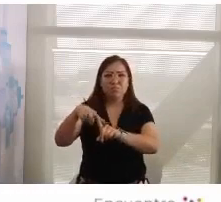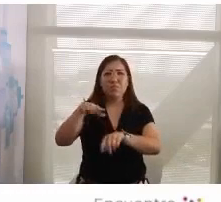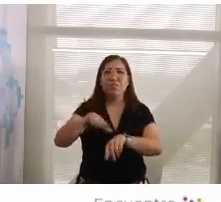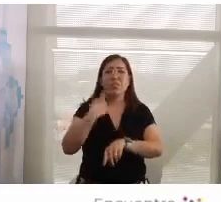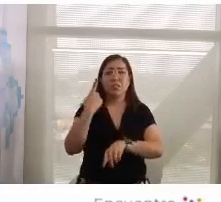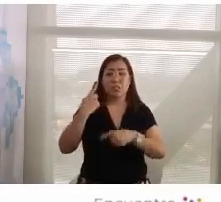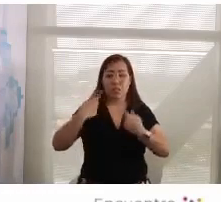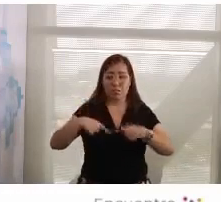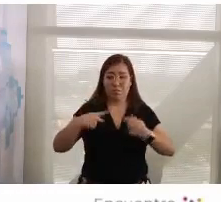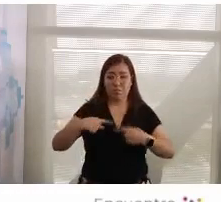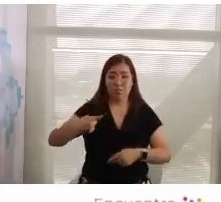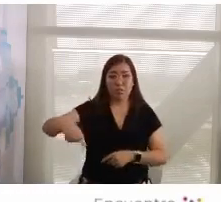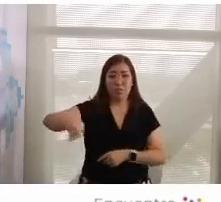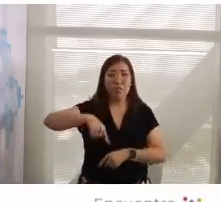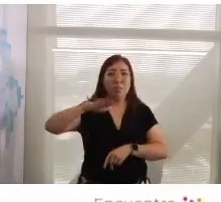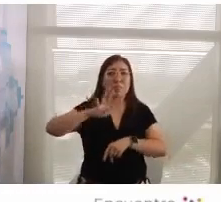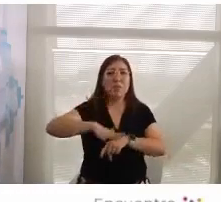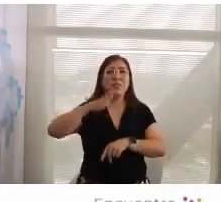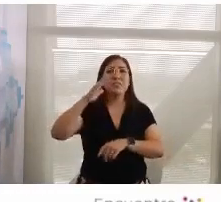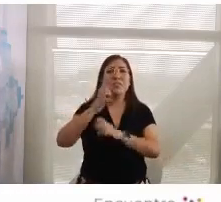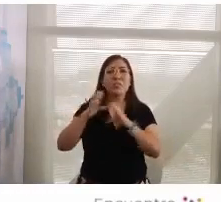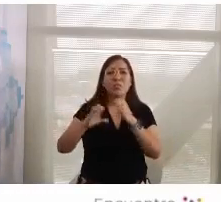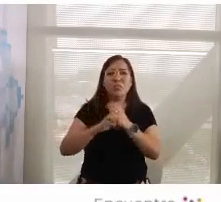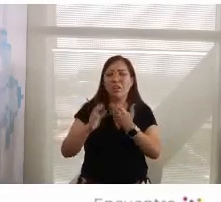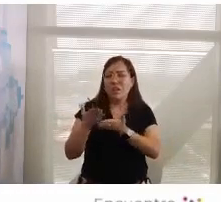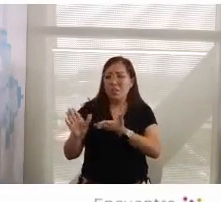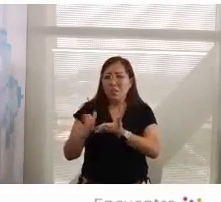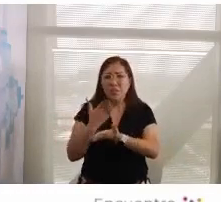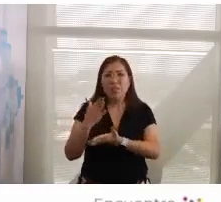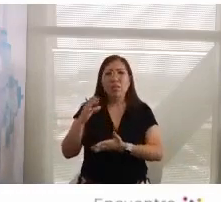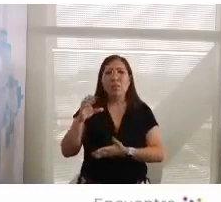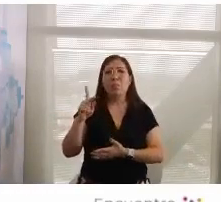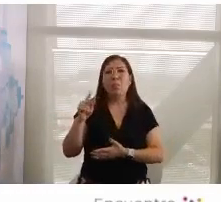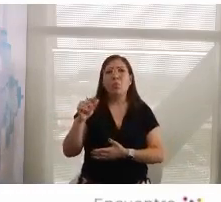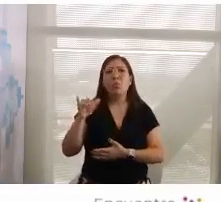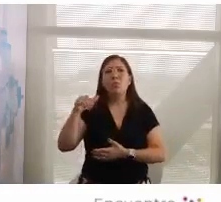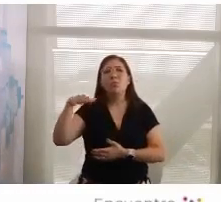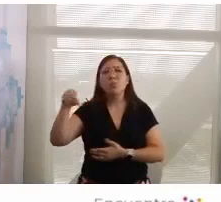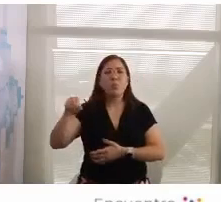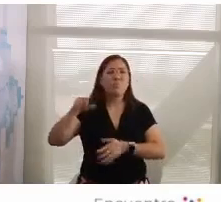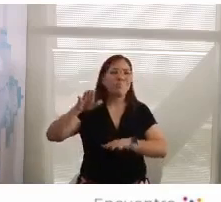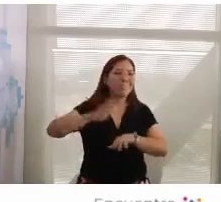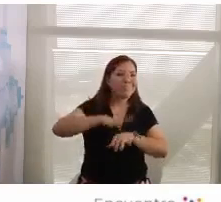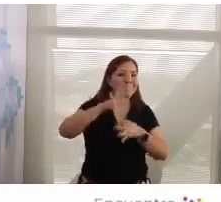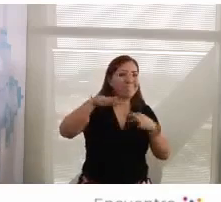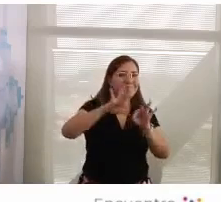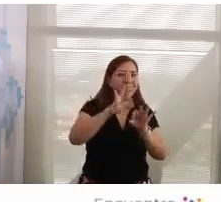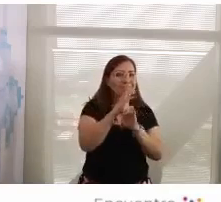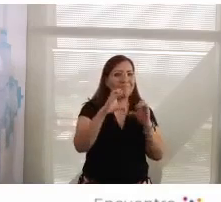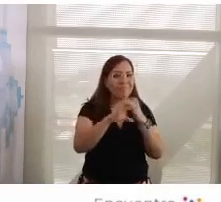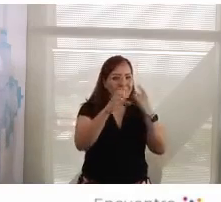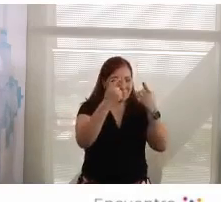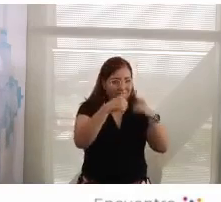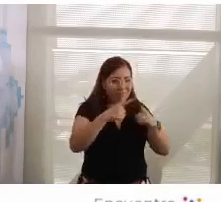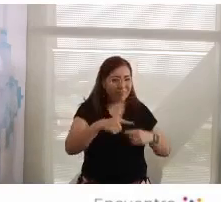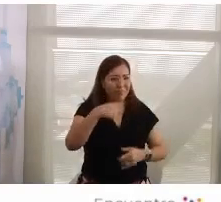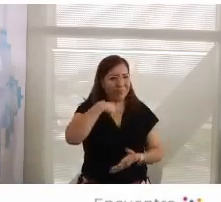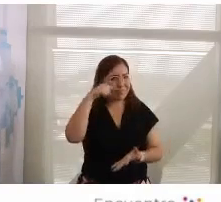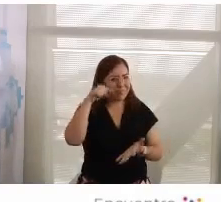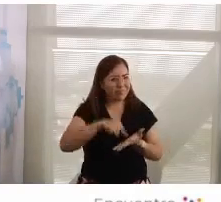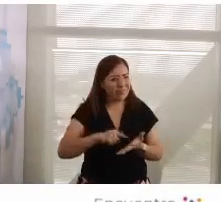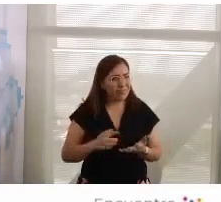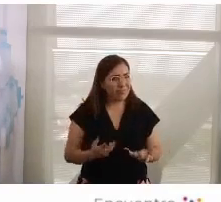quiere más cosas do que populismo, do que una relación utilitaria con el poder. A mí me parece